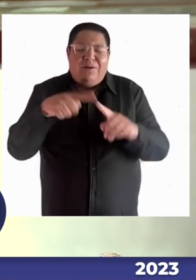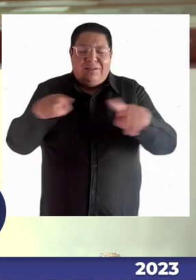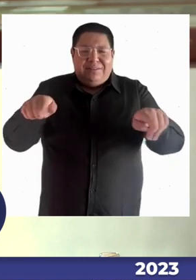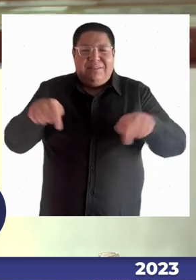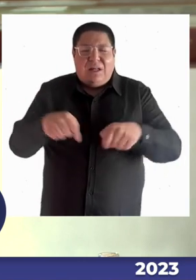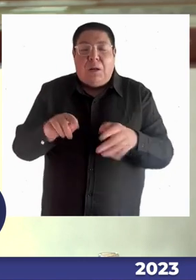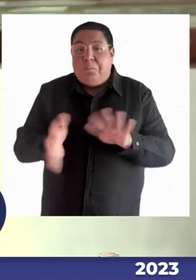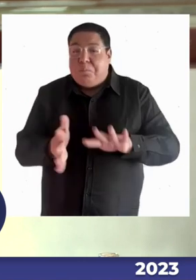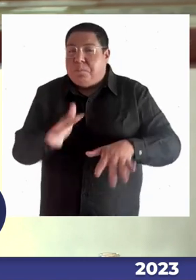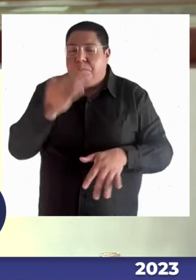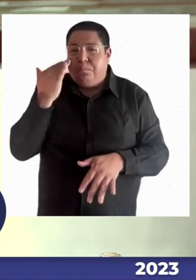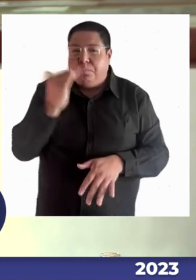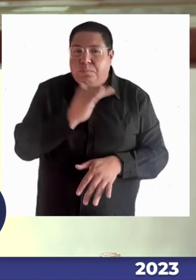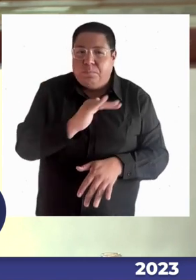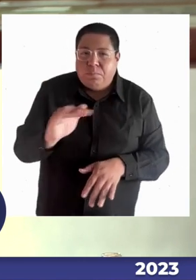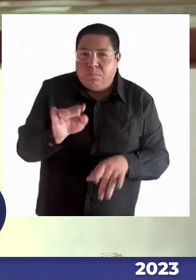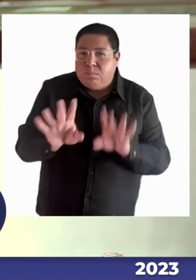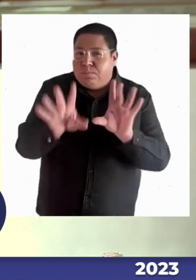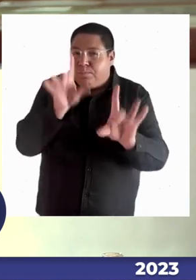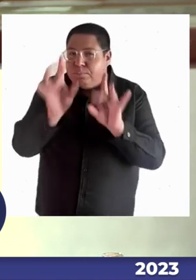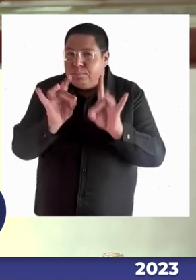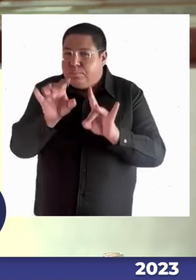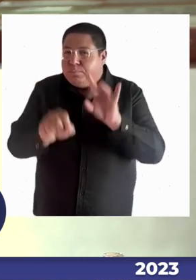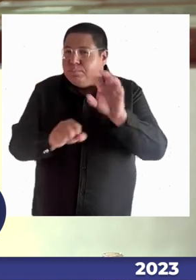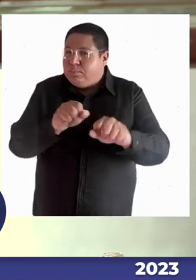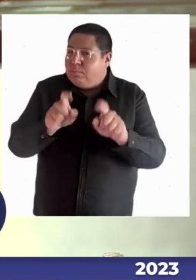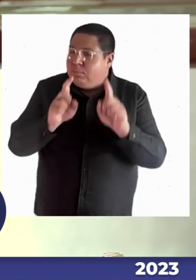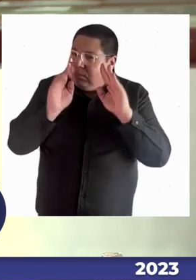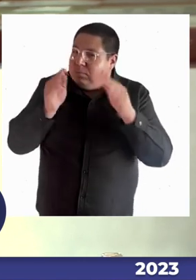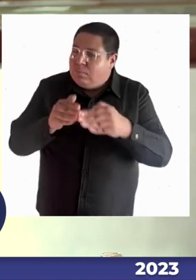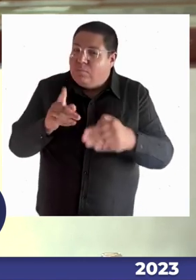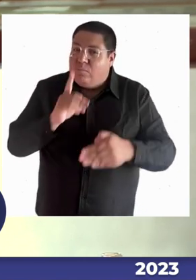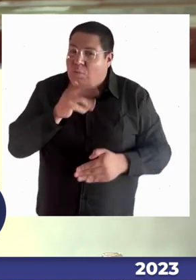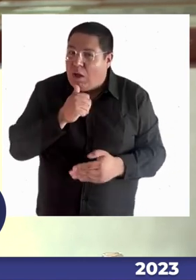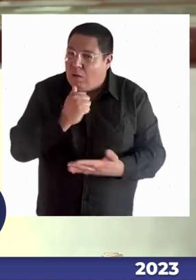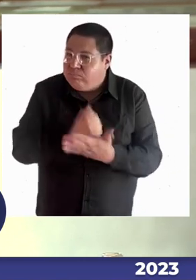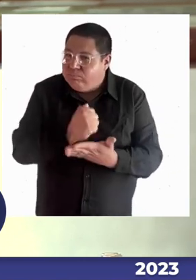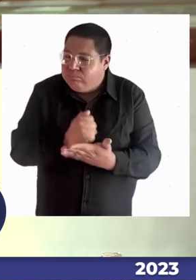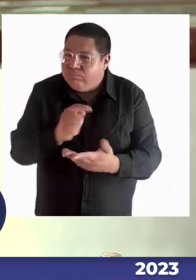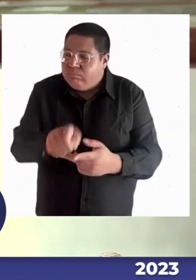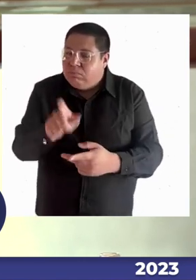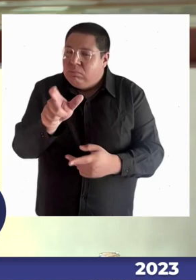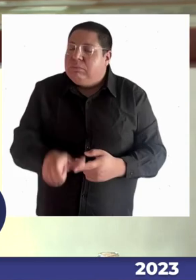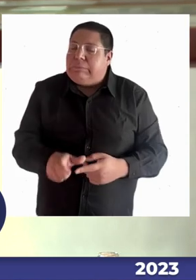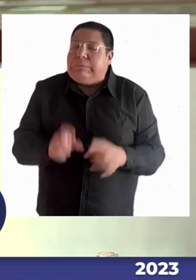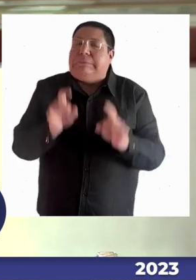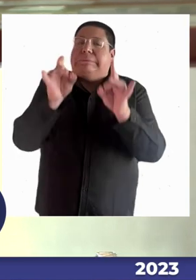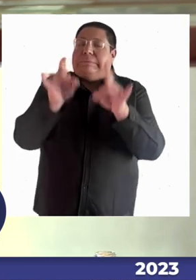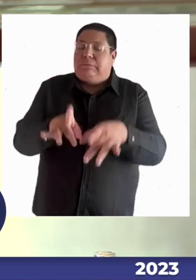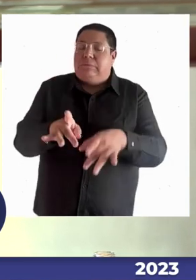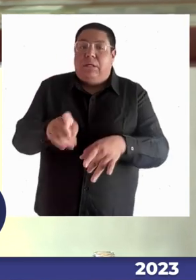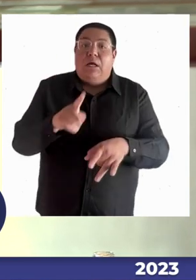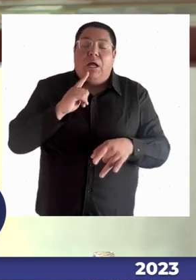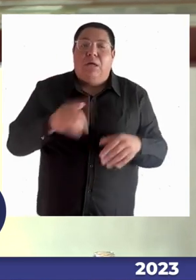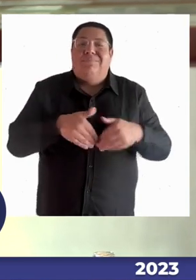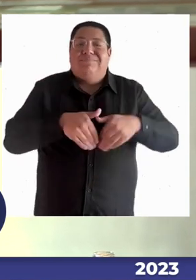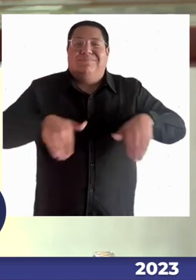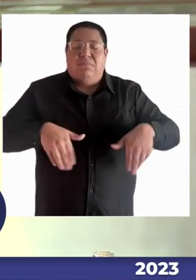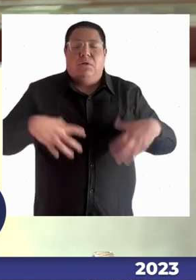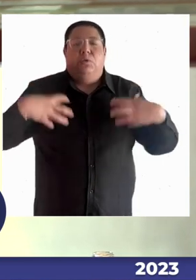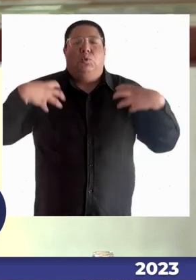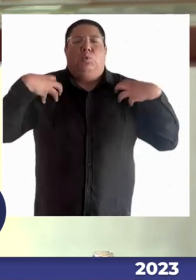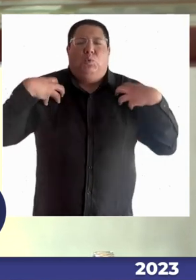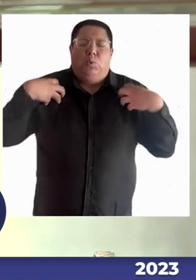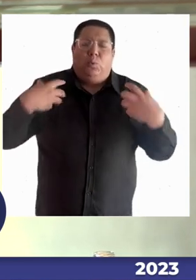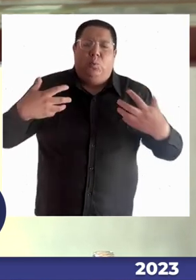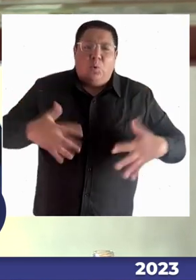porque lo han vivido. Entonces, yo creo que esos tres aspectos son súper importantes. Bueno, la ley implica una